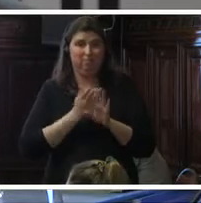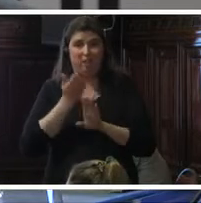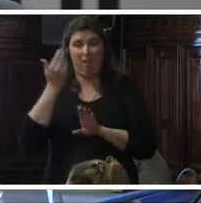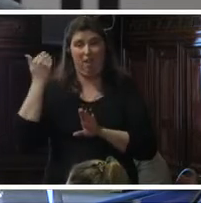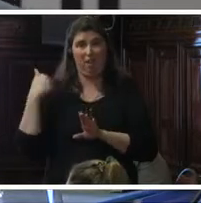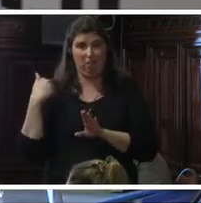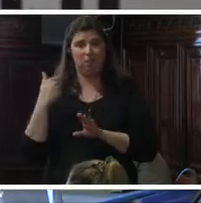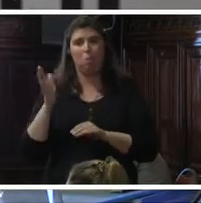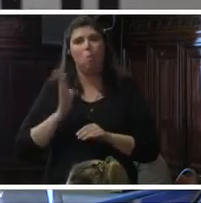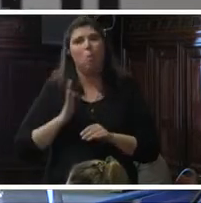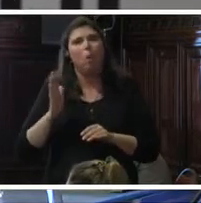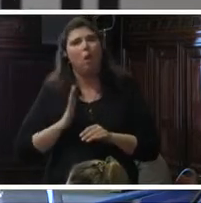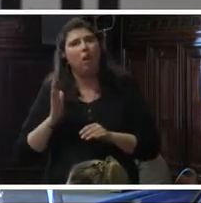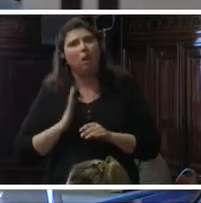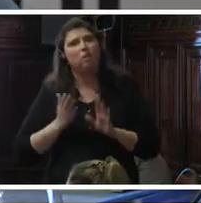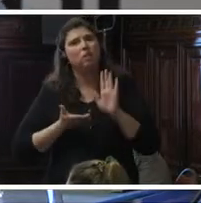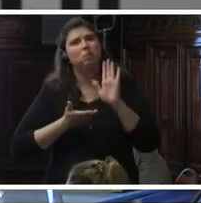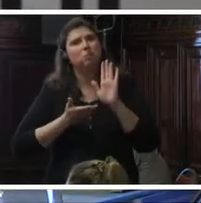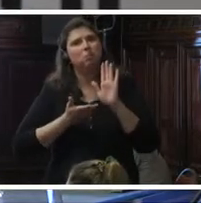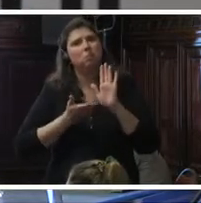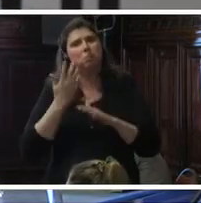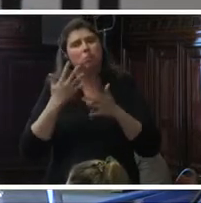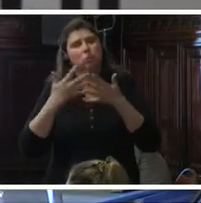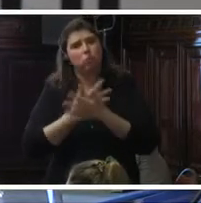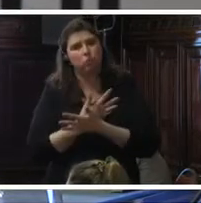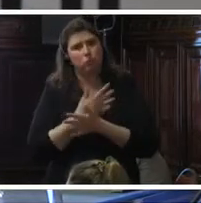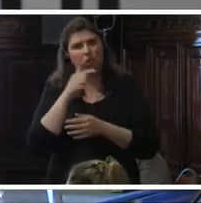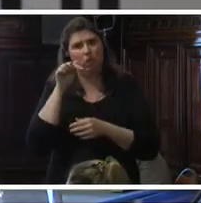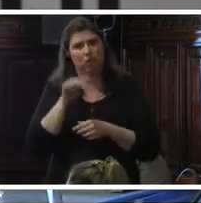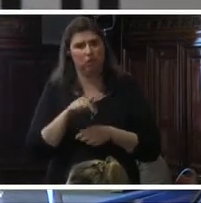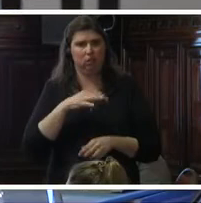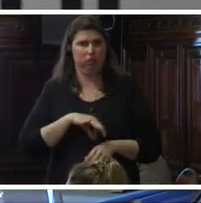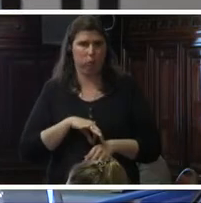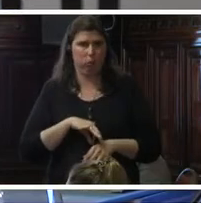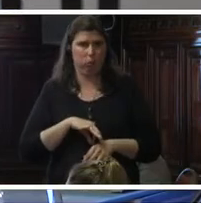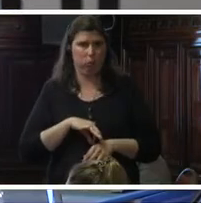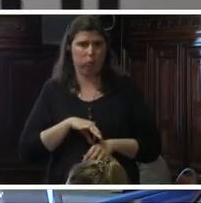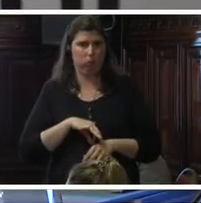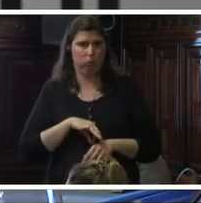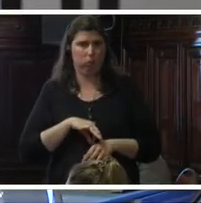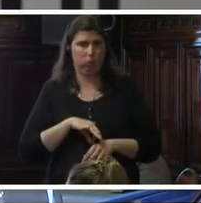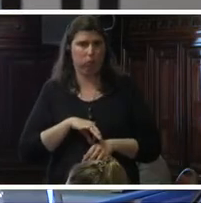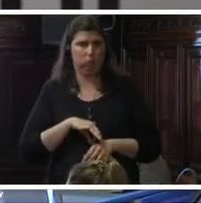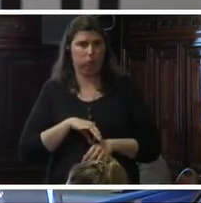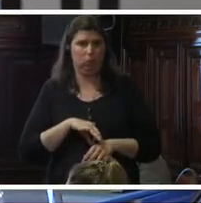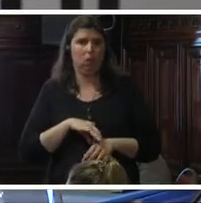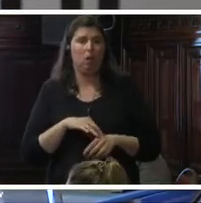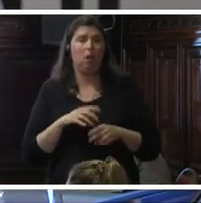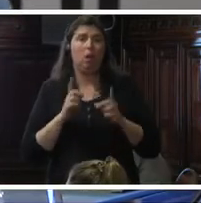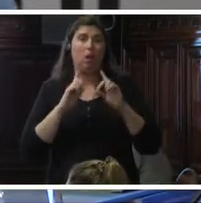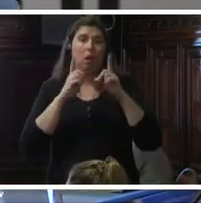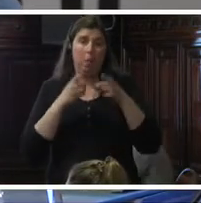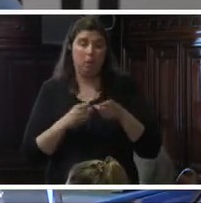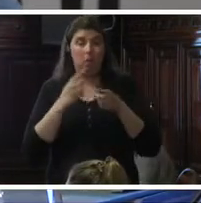cuáles son las mujeres más afectadas. que también lo que